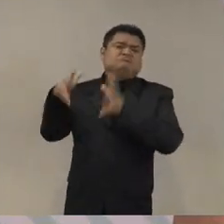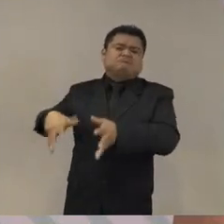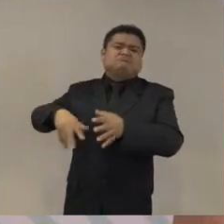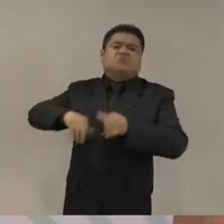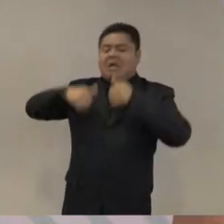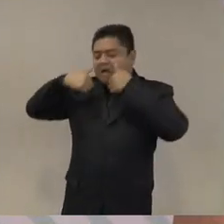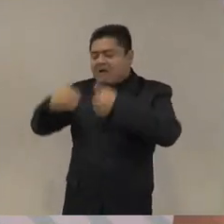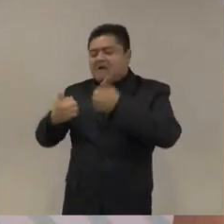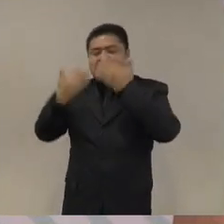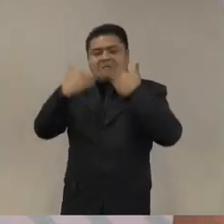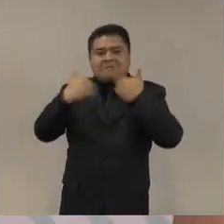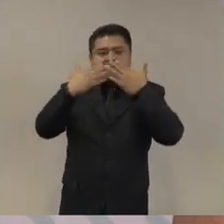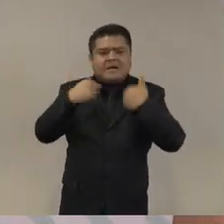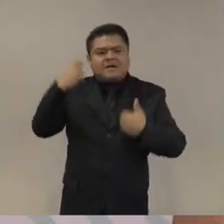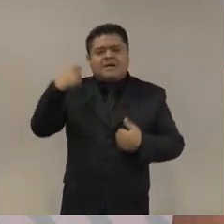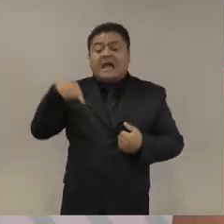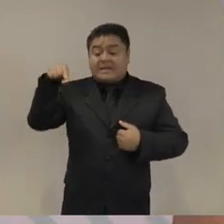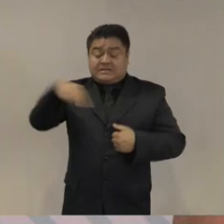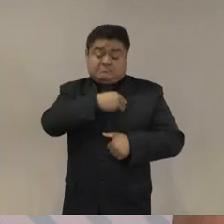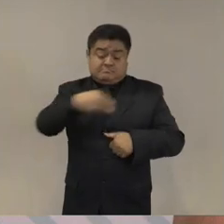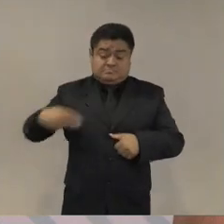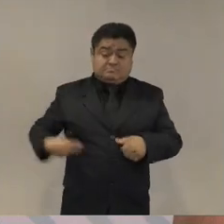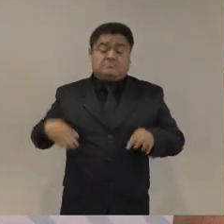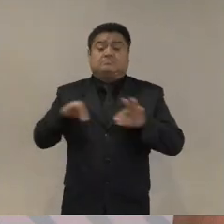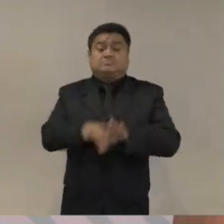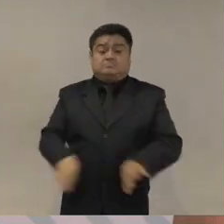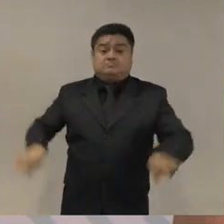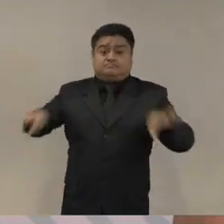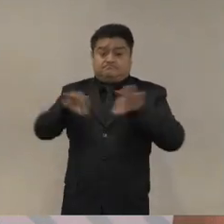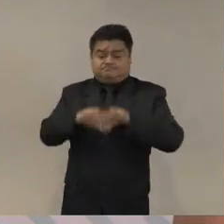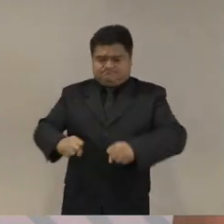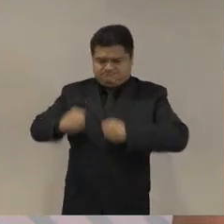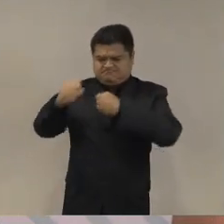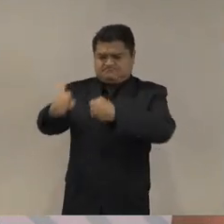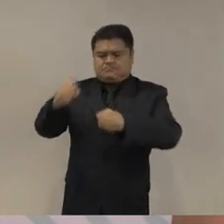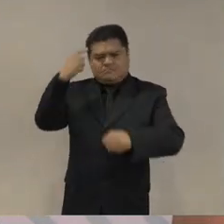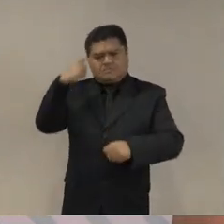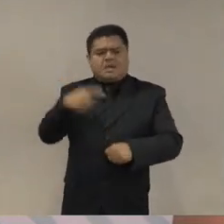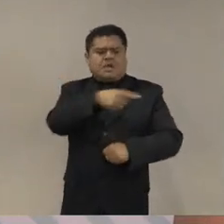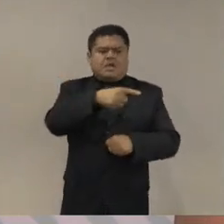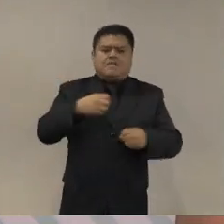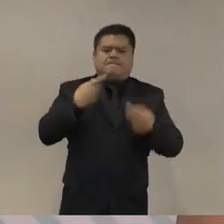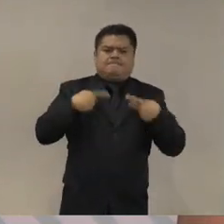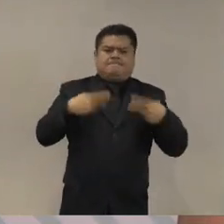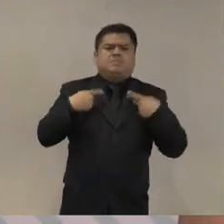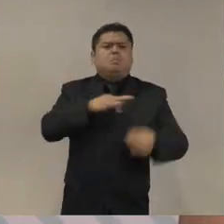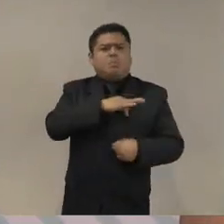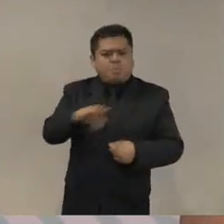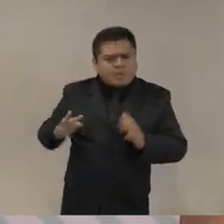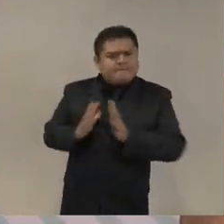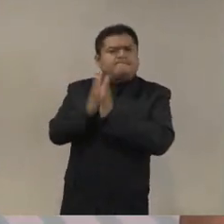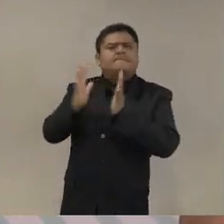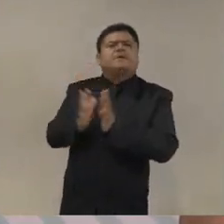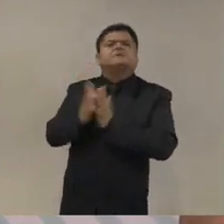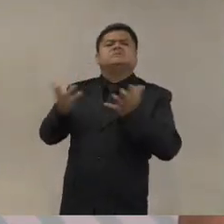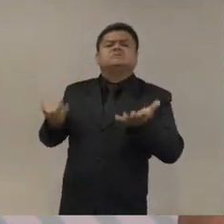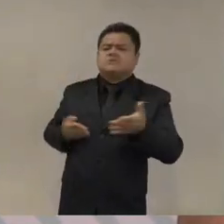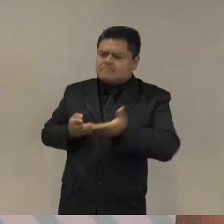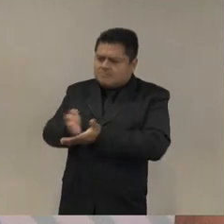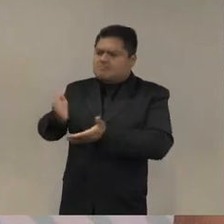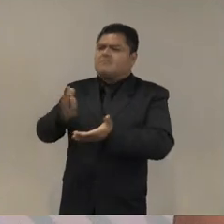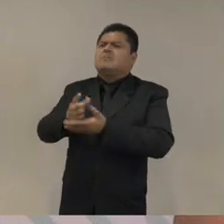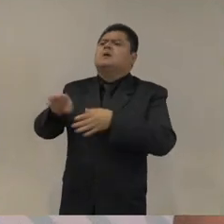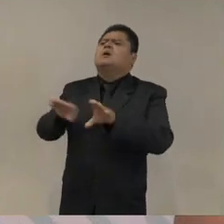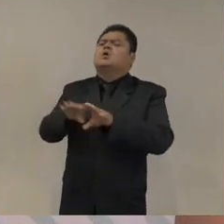y con otros mecanismos de participación y control de consejos ciudadanos con una experiencia más directa no tan lejana